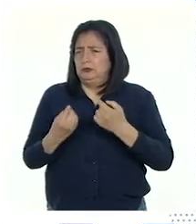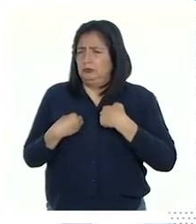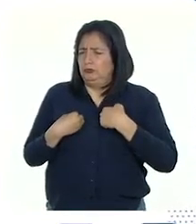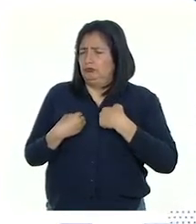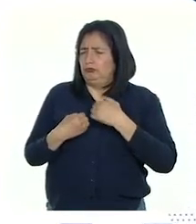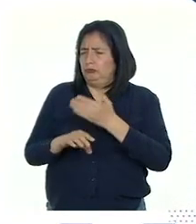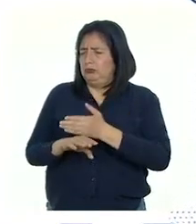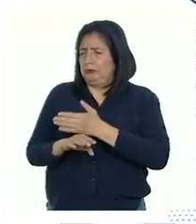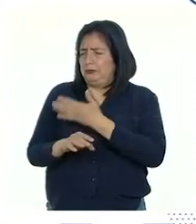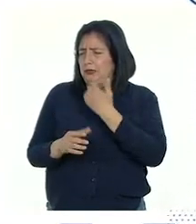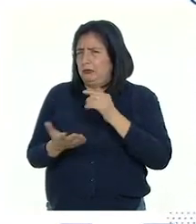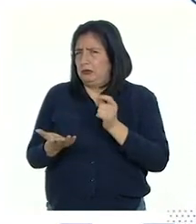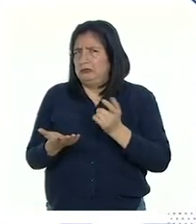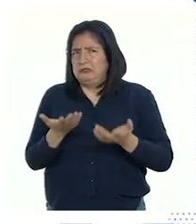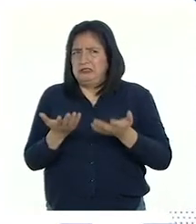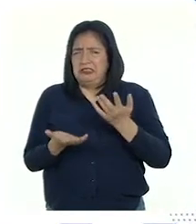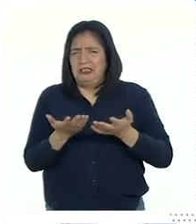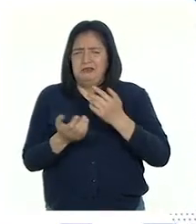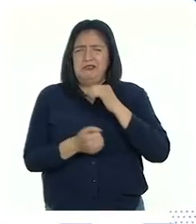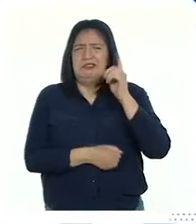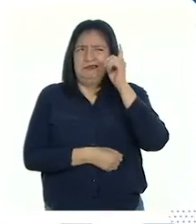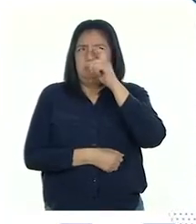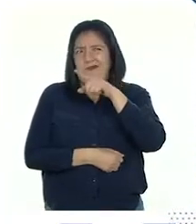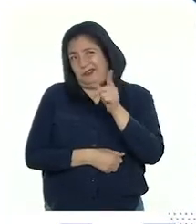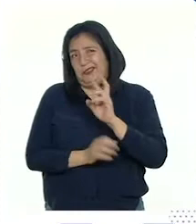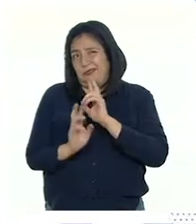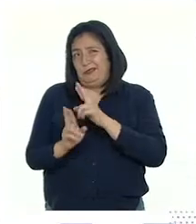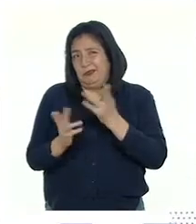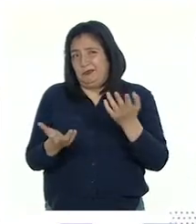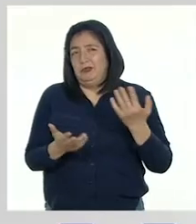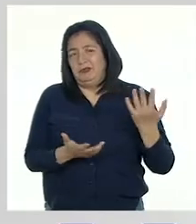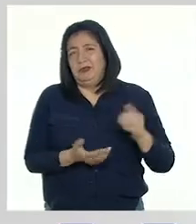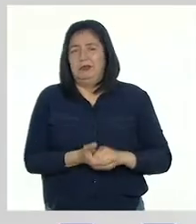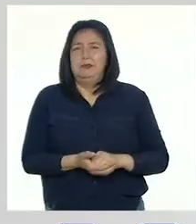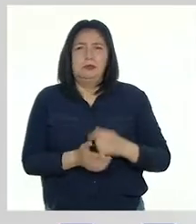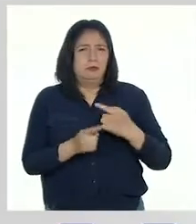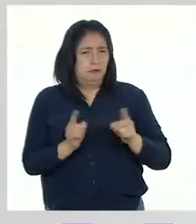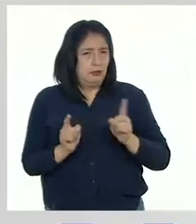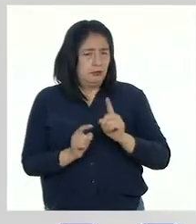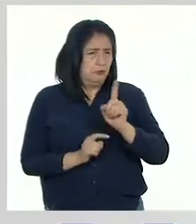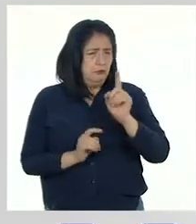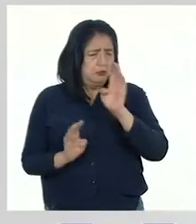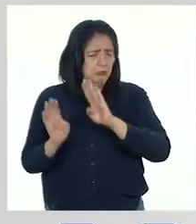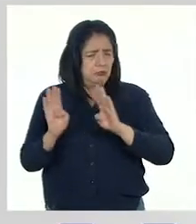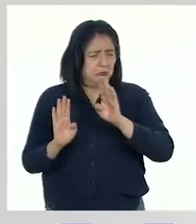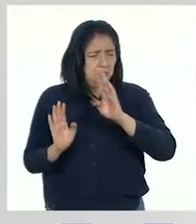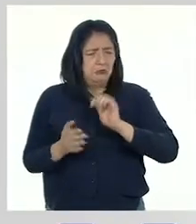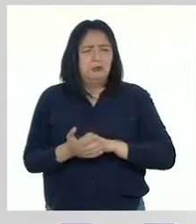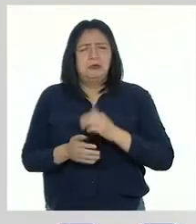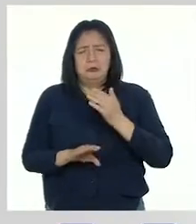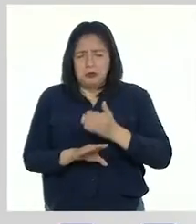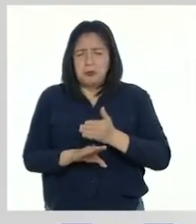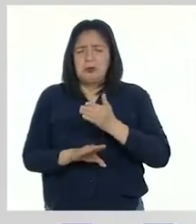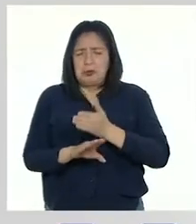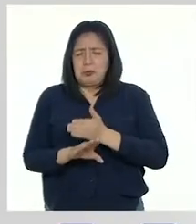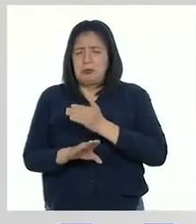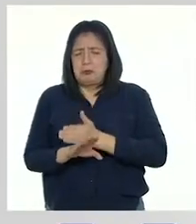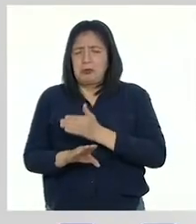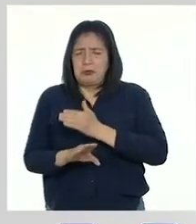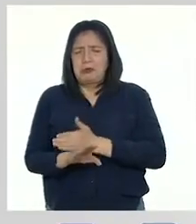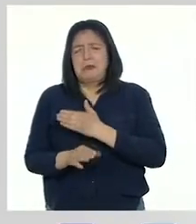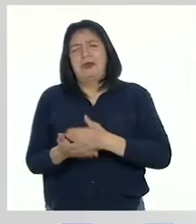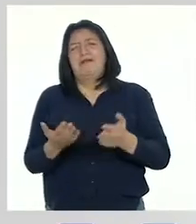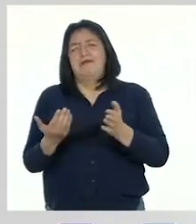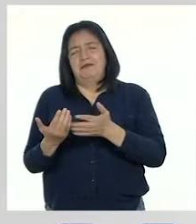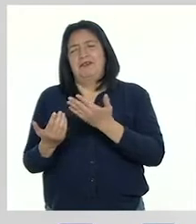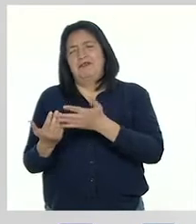que debes mejorar, puede resultarte más difícil de responder al principio, pero no te preocupes, poco a poco se te hará